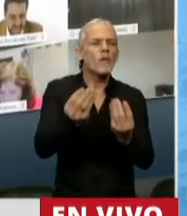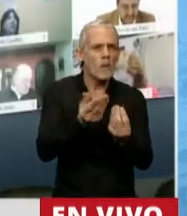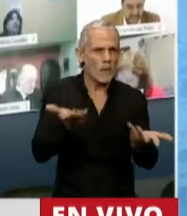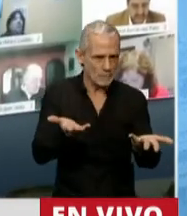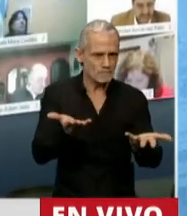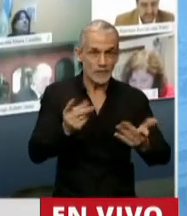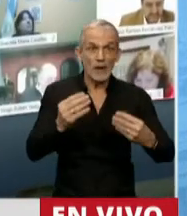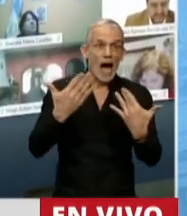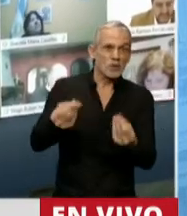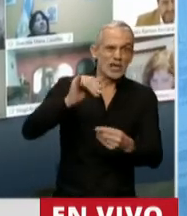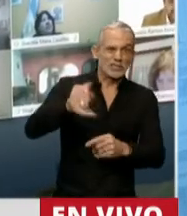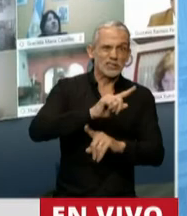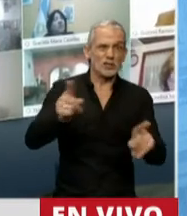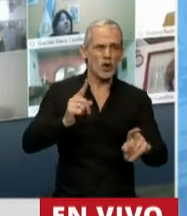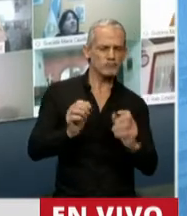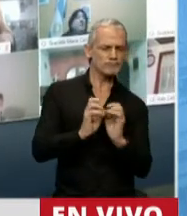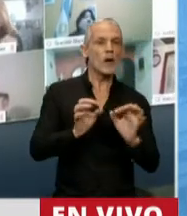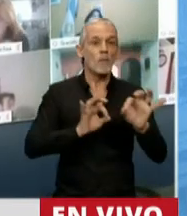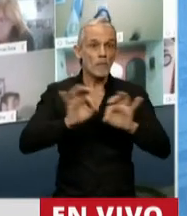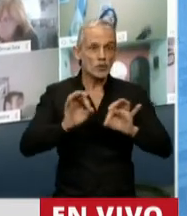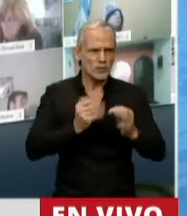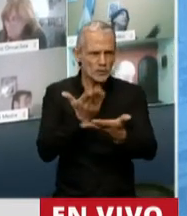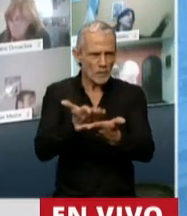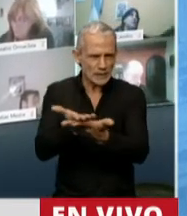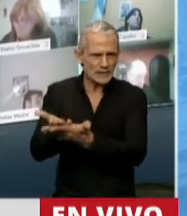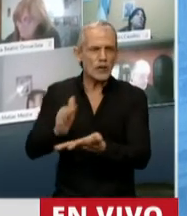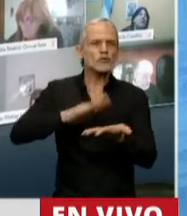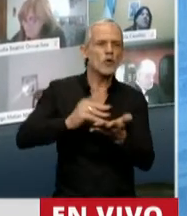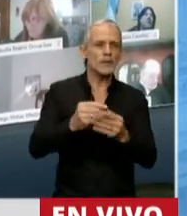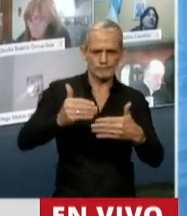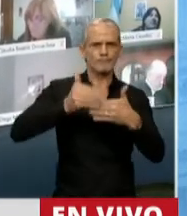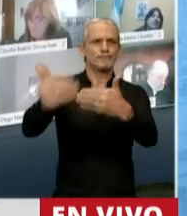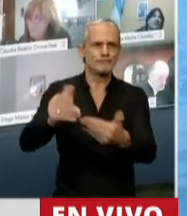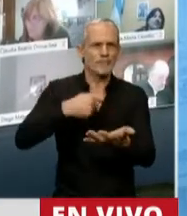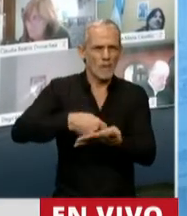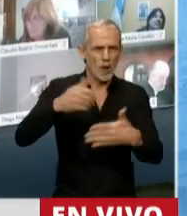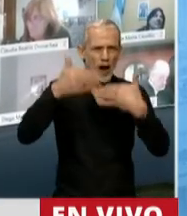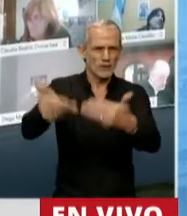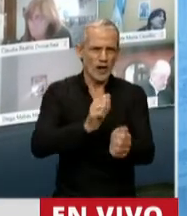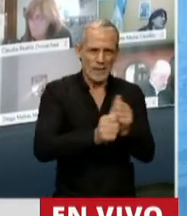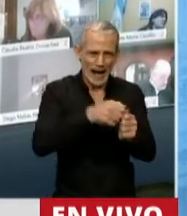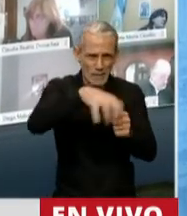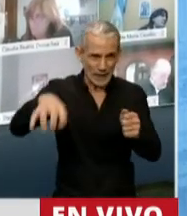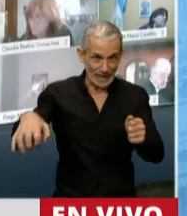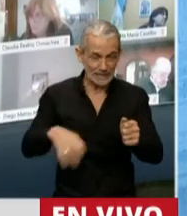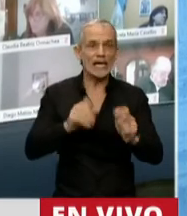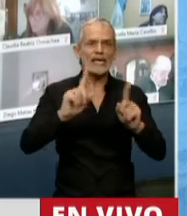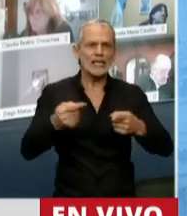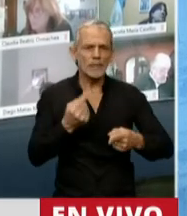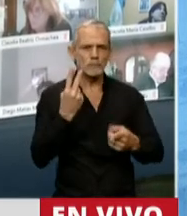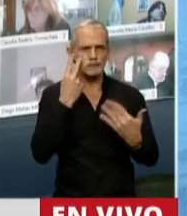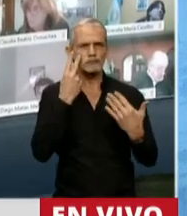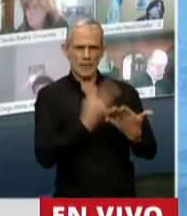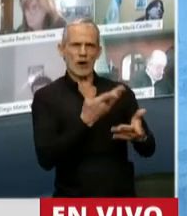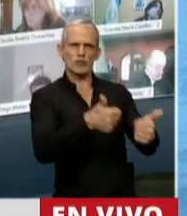para apoyar, porque de hecho los proyectos que hemos presentado, de ampliación de la moratoria para las empresas y el reconocimiento de los contribuyentes